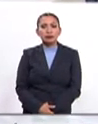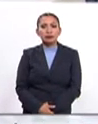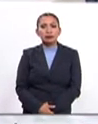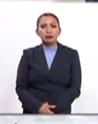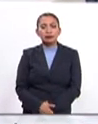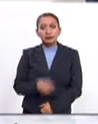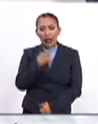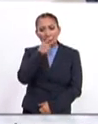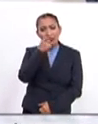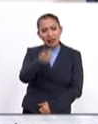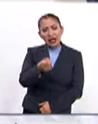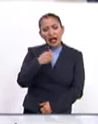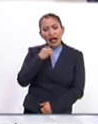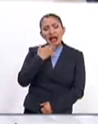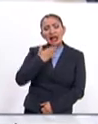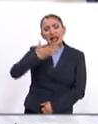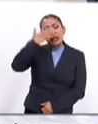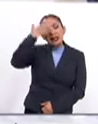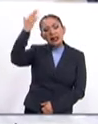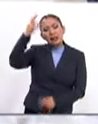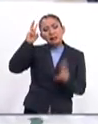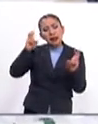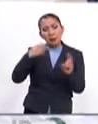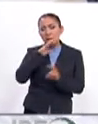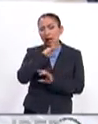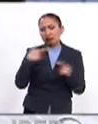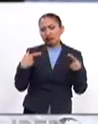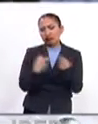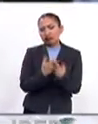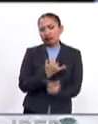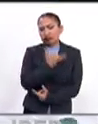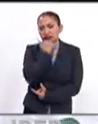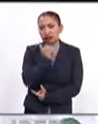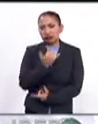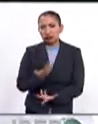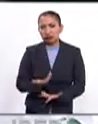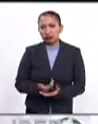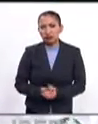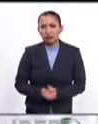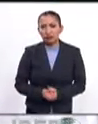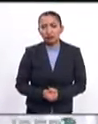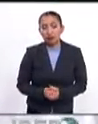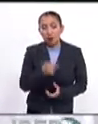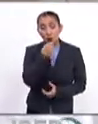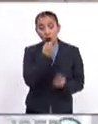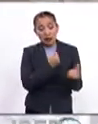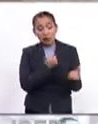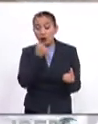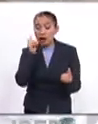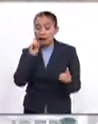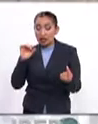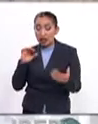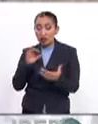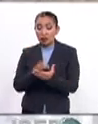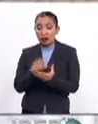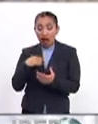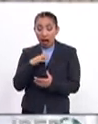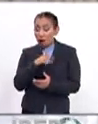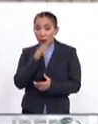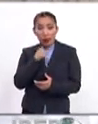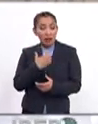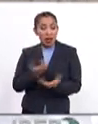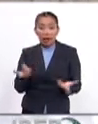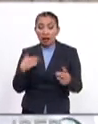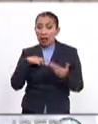Lo que se ha dicho sobre el Islam respecto a este tema ha sido malentendido. Aun cuando un niño y una niña se comprometan, no